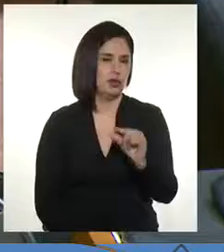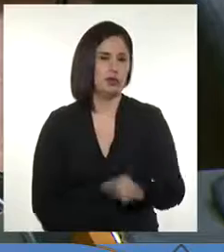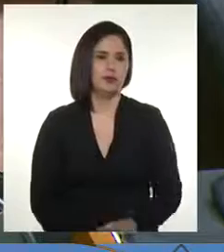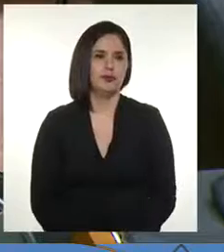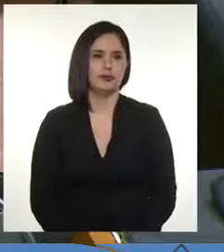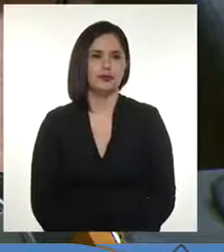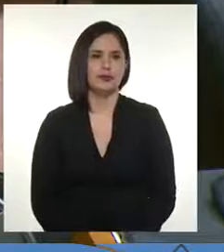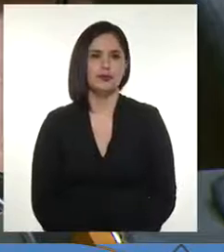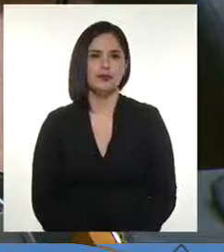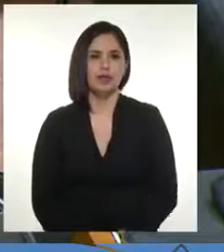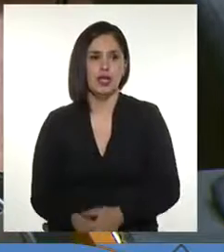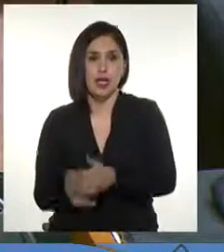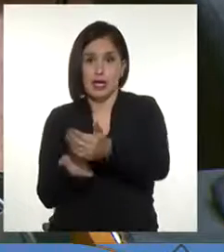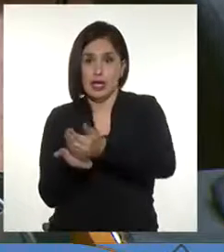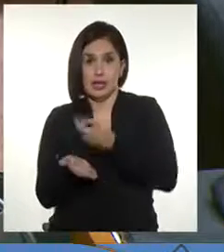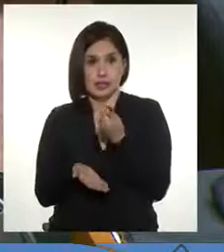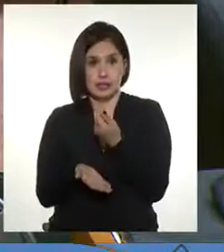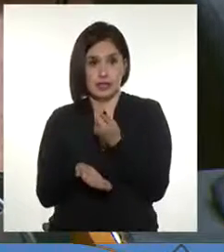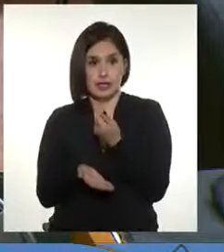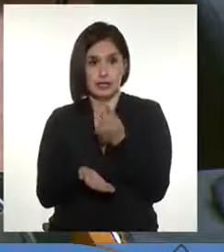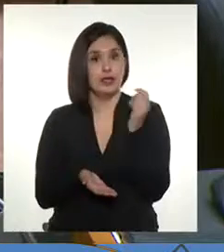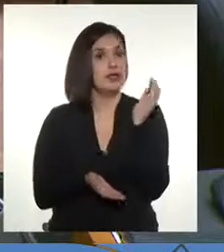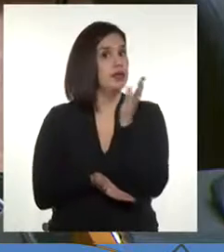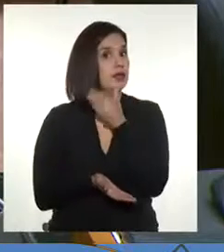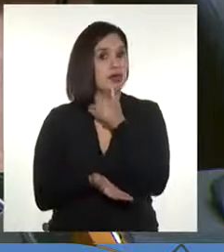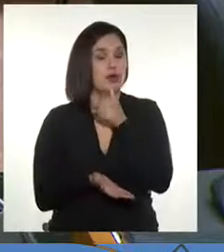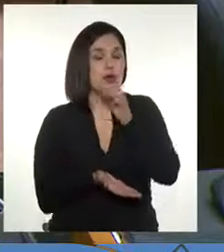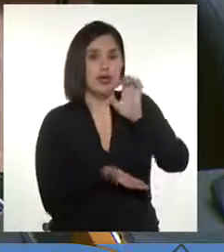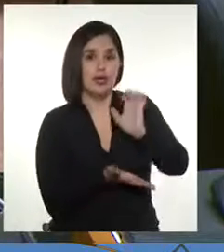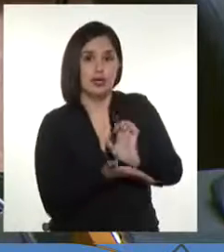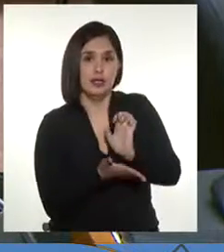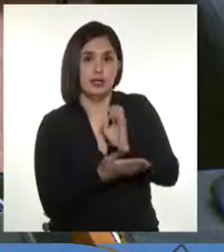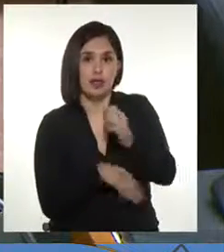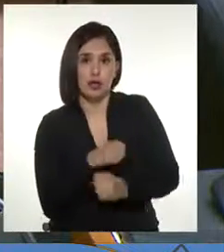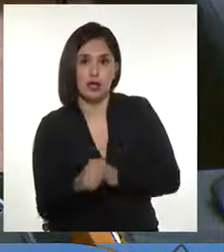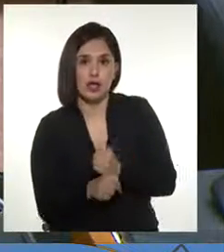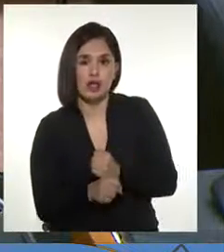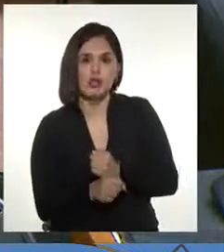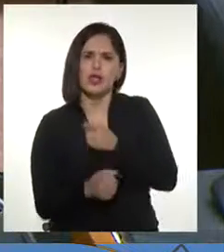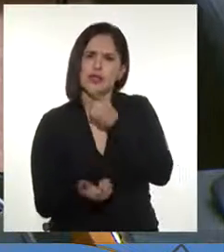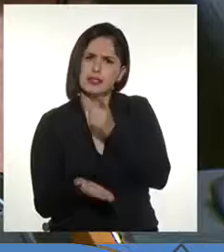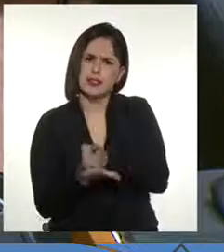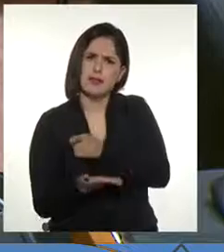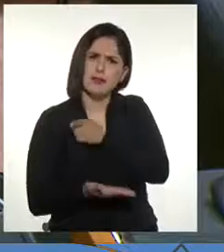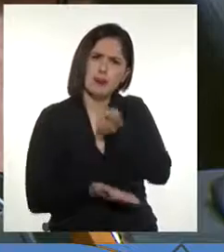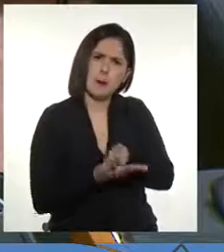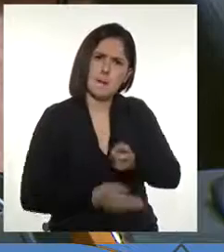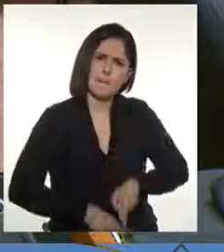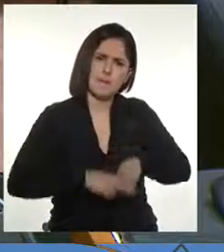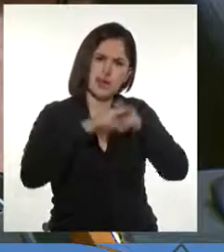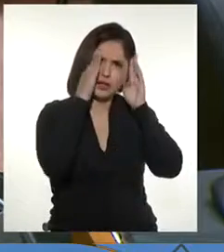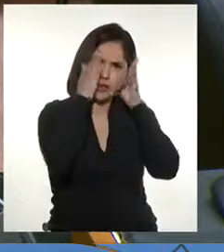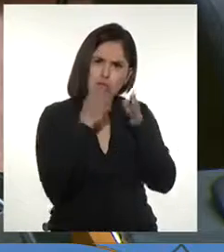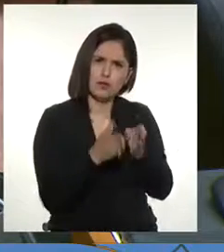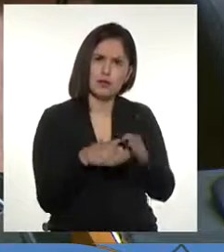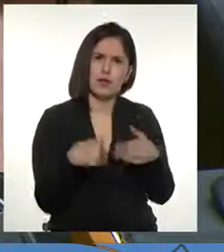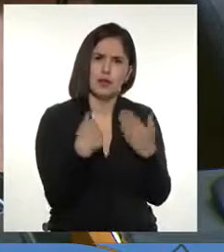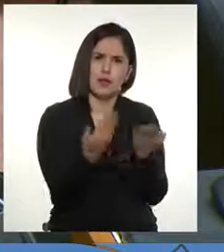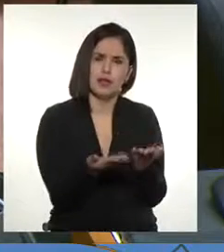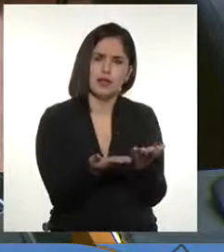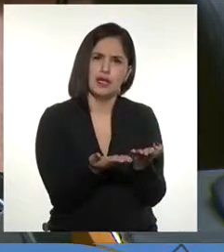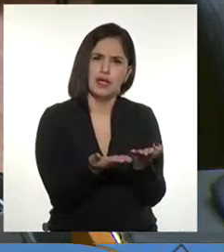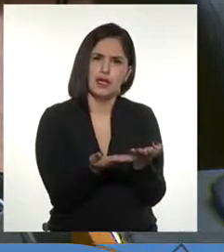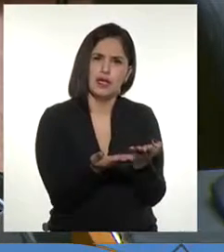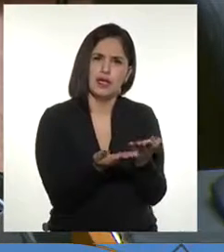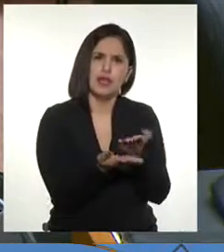Esos recursos, que deja de percibir el fisco anualmente, debieran estar invertidos y enfocados en dar prestaciones a una